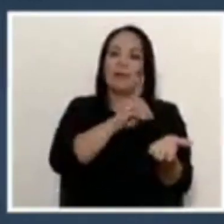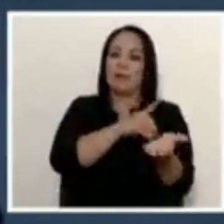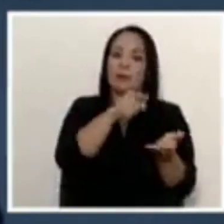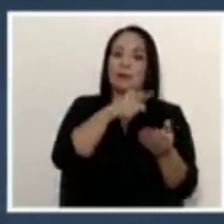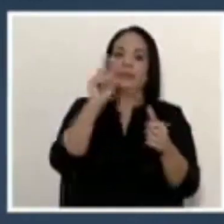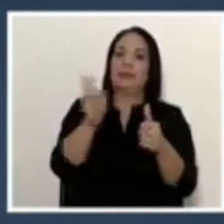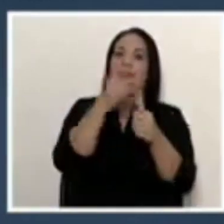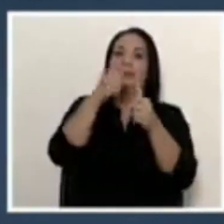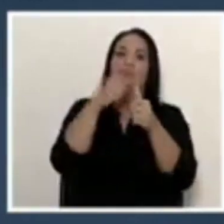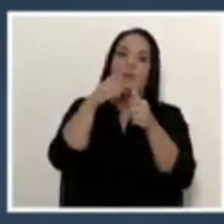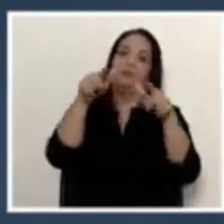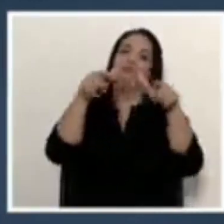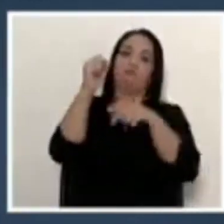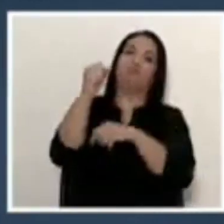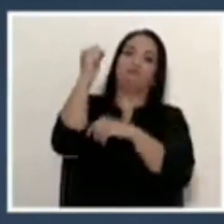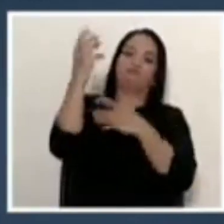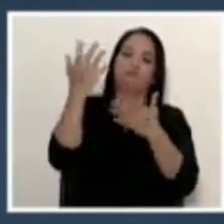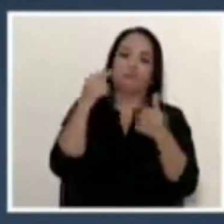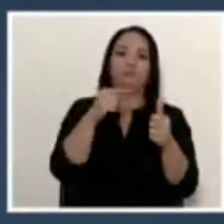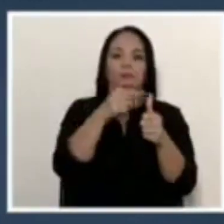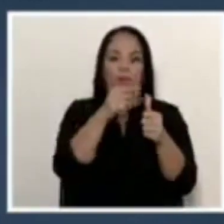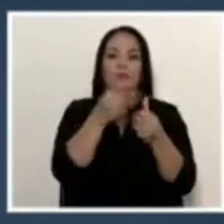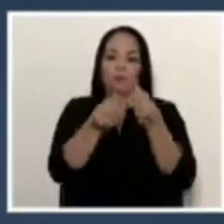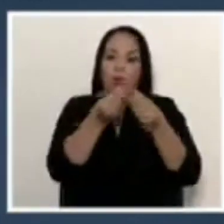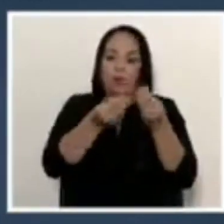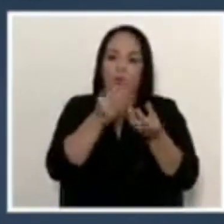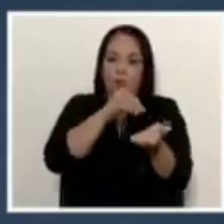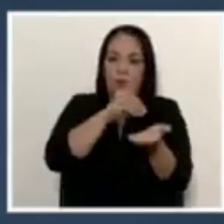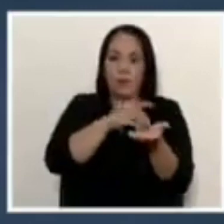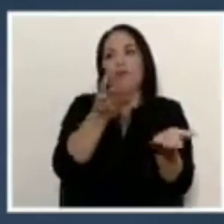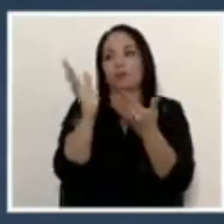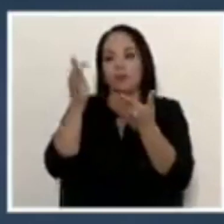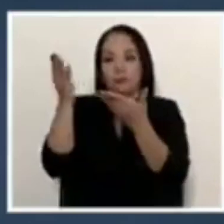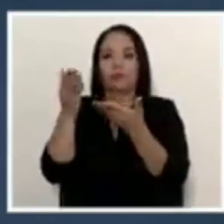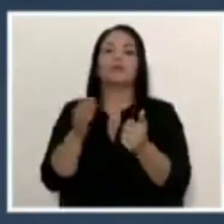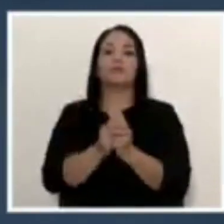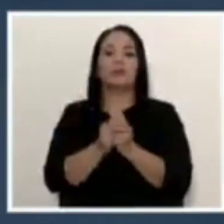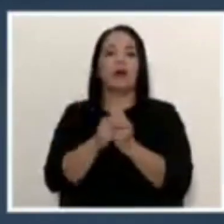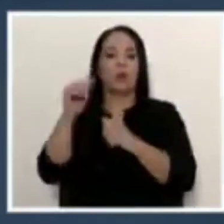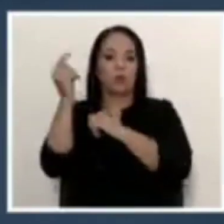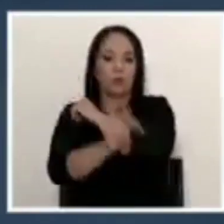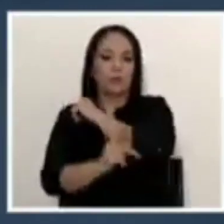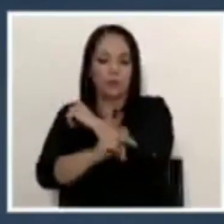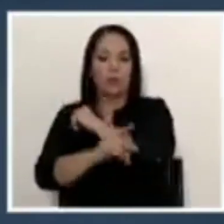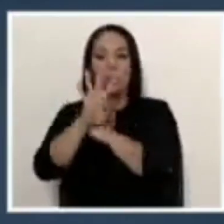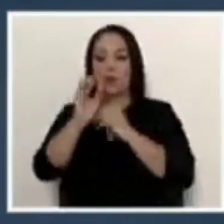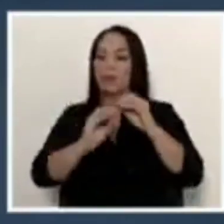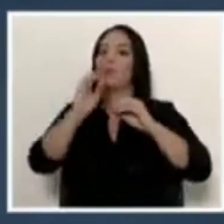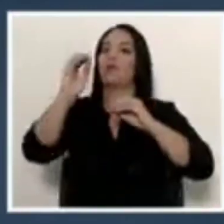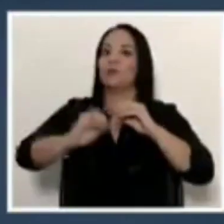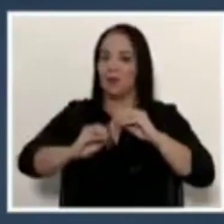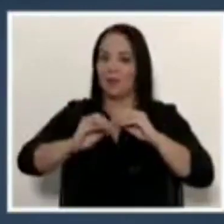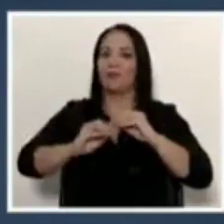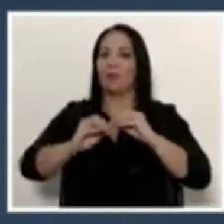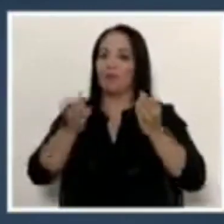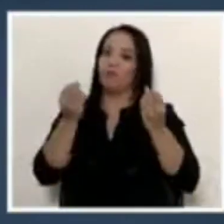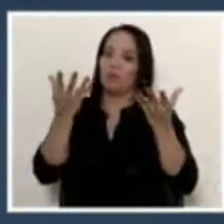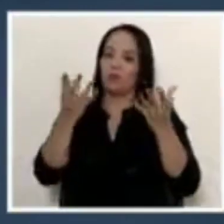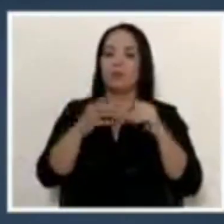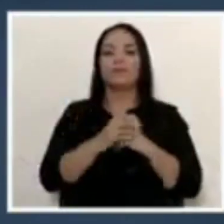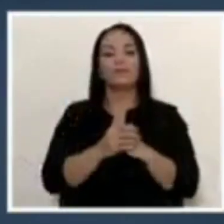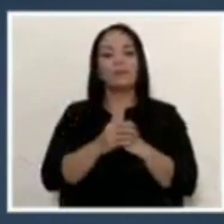campeón de las exportaciones costarricenses, con un 40% del total de la balanza exportadora y